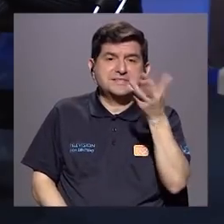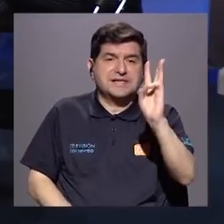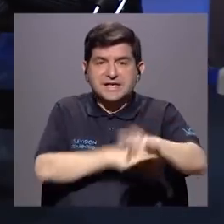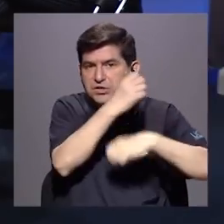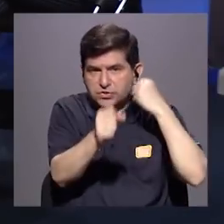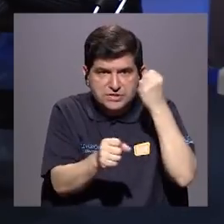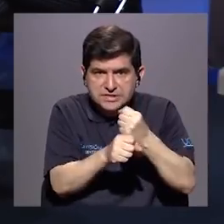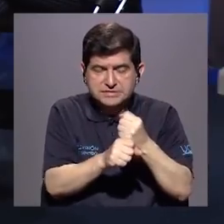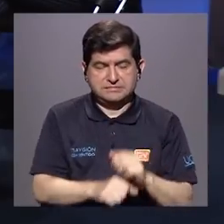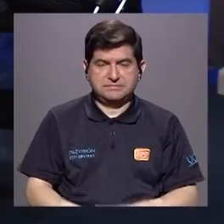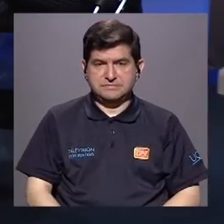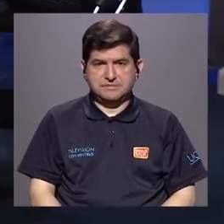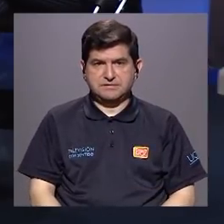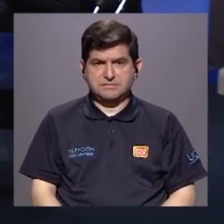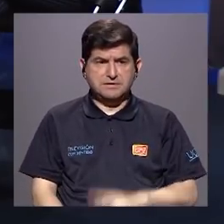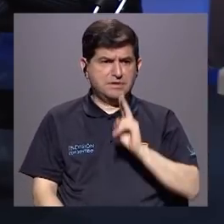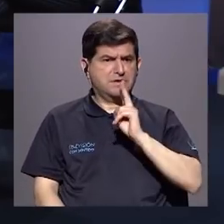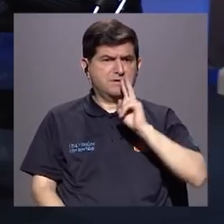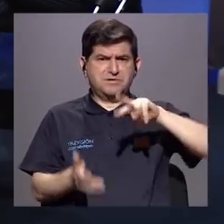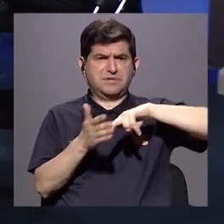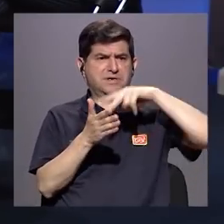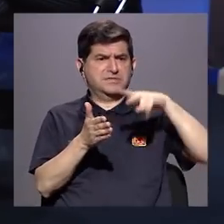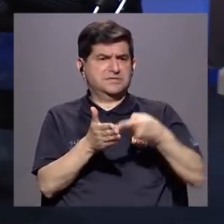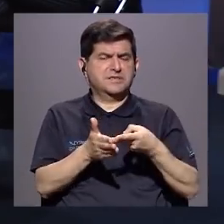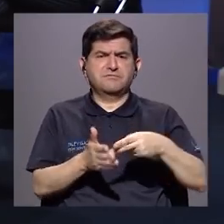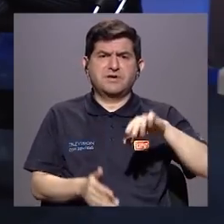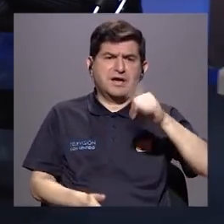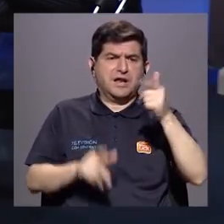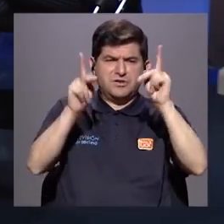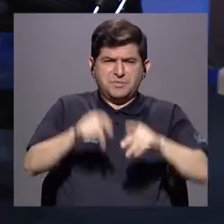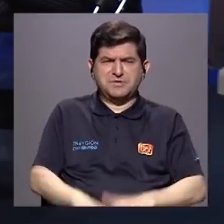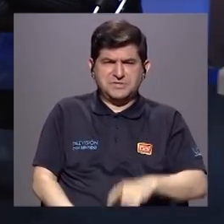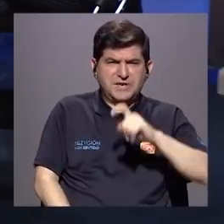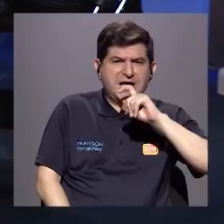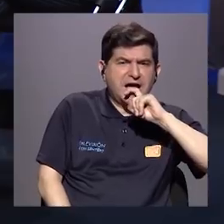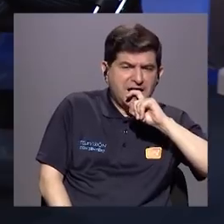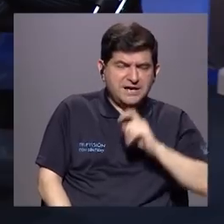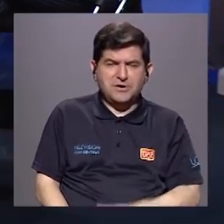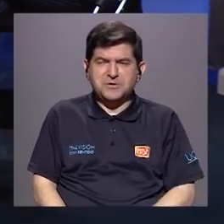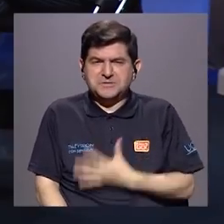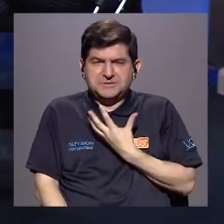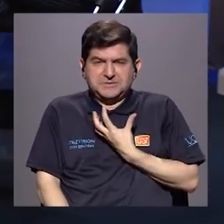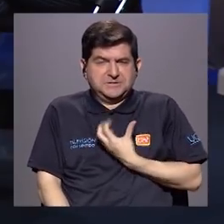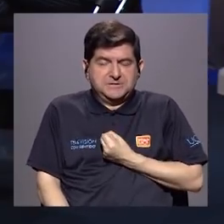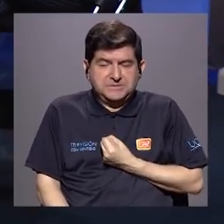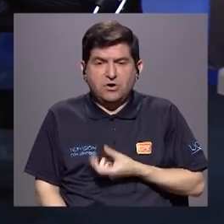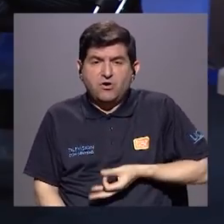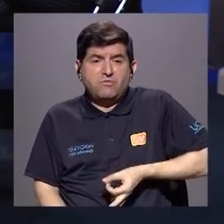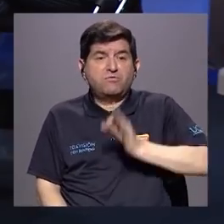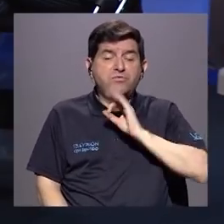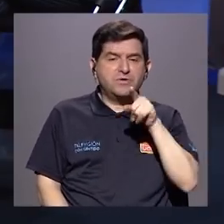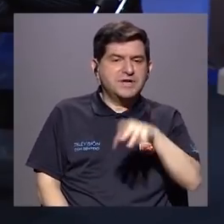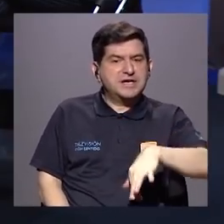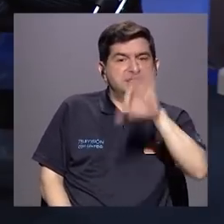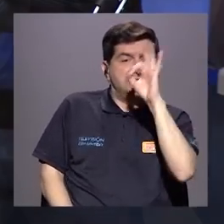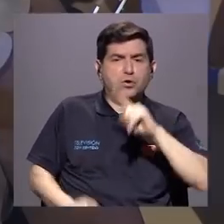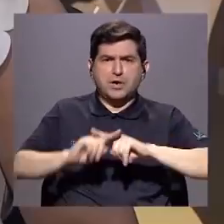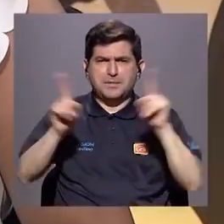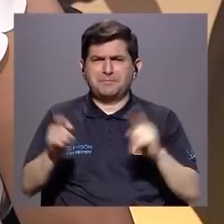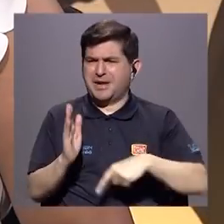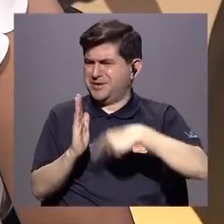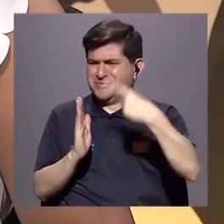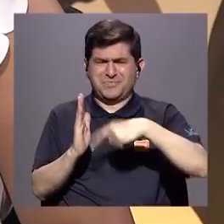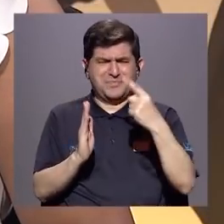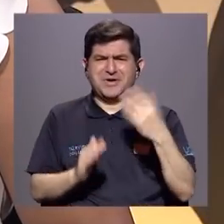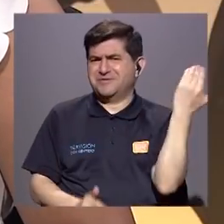16 años y que realmente le representan al otro un celo, una envidia, una frustración y por eso se le escoge, pero no